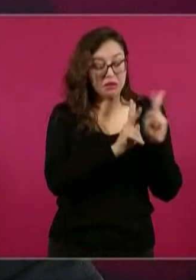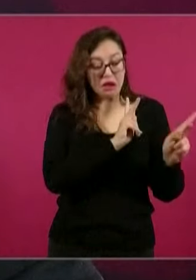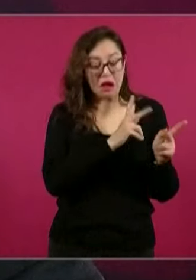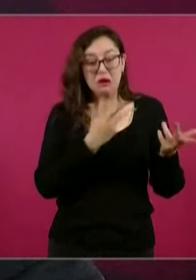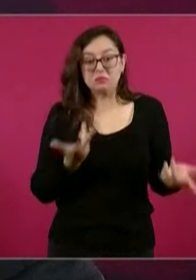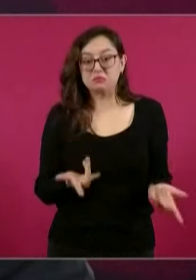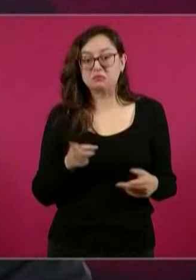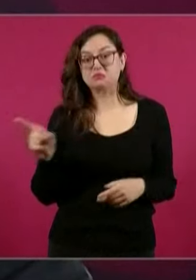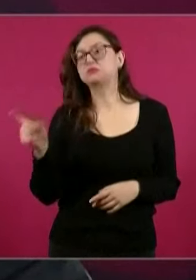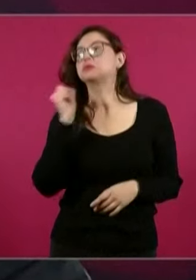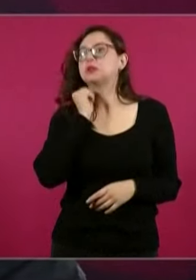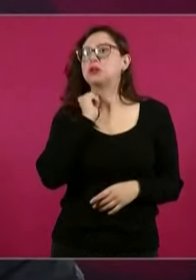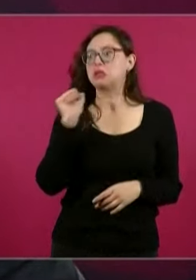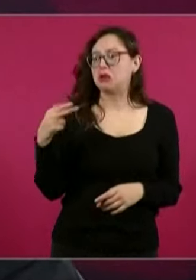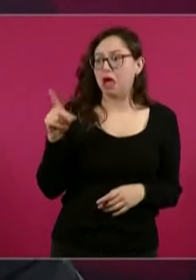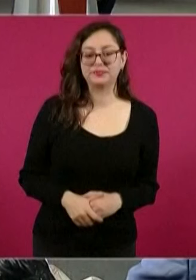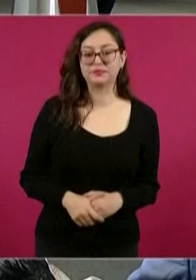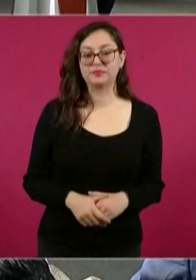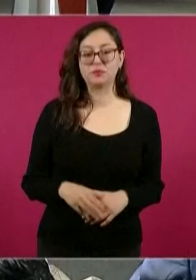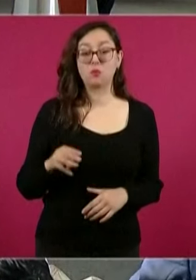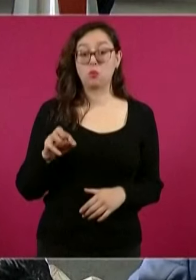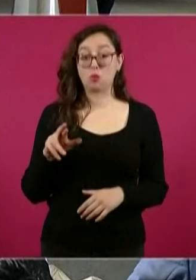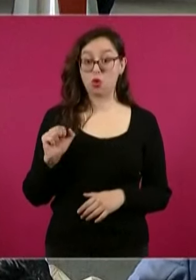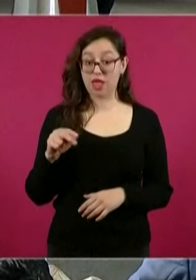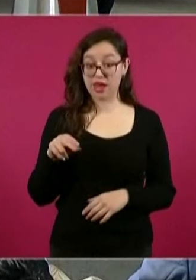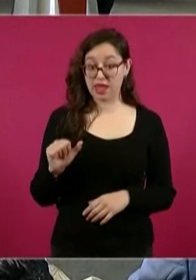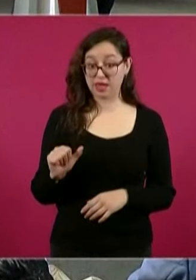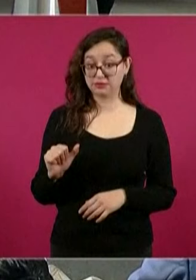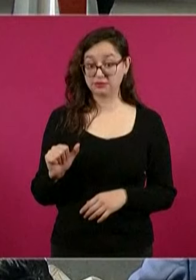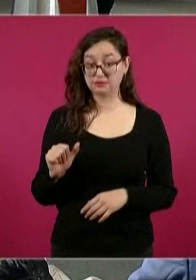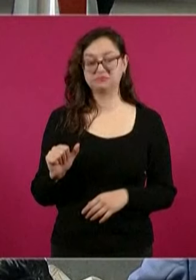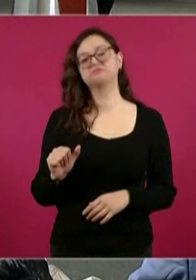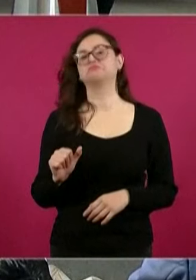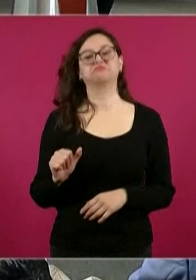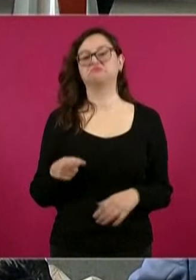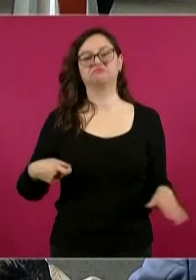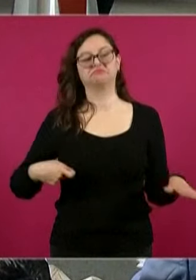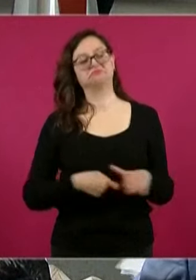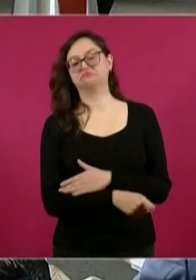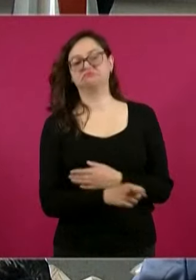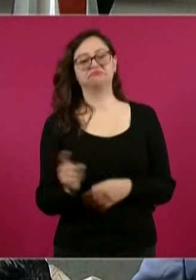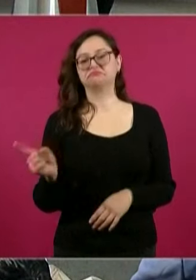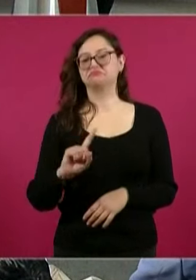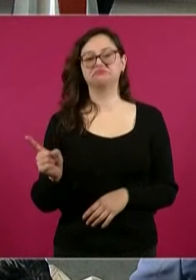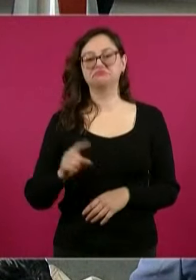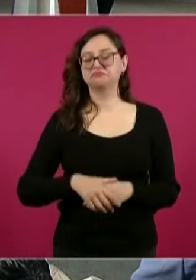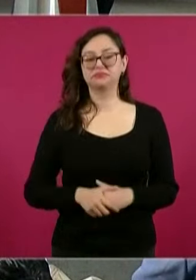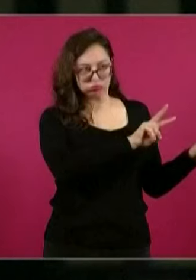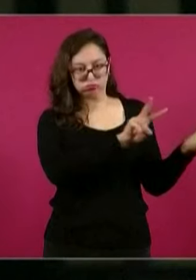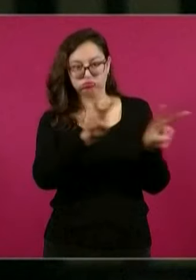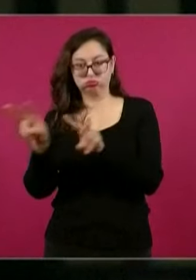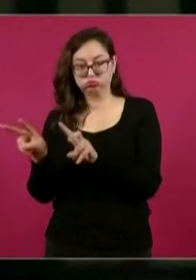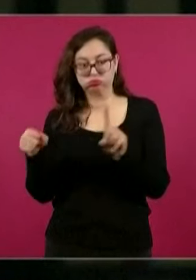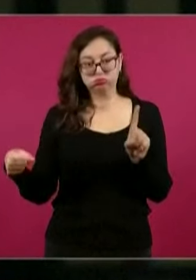energético y de seguridad, entre otros. El mandatario acusa al máximo tribunal y a algunos jueces de estar al servicio de la